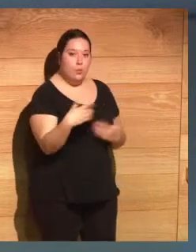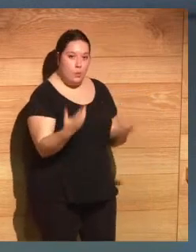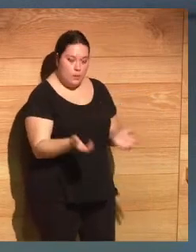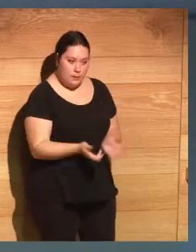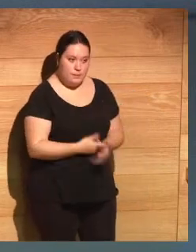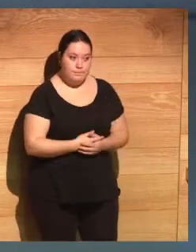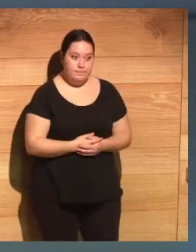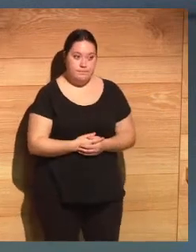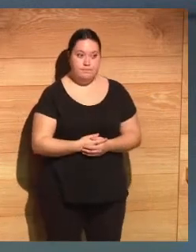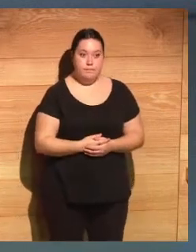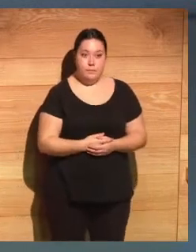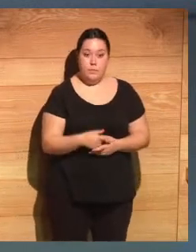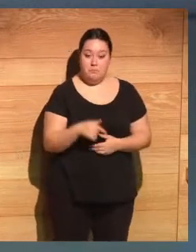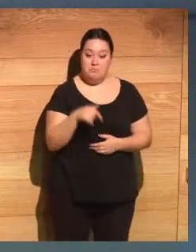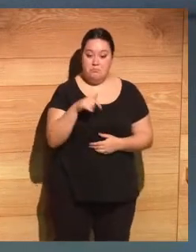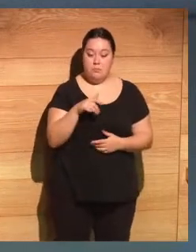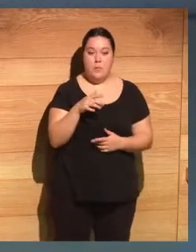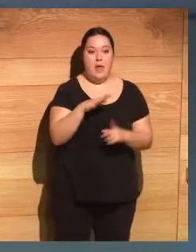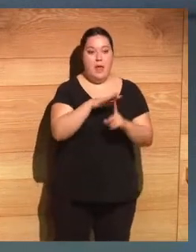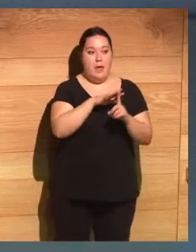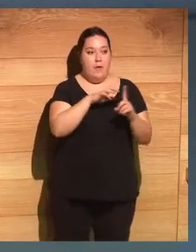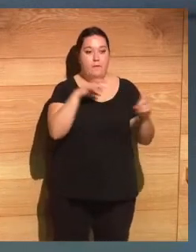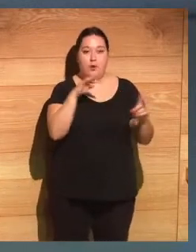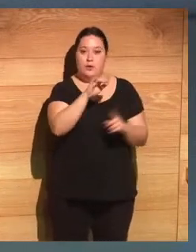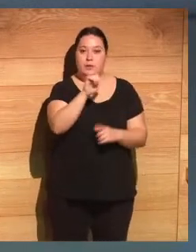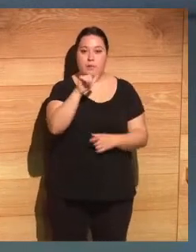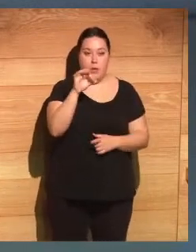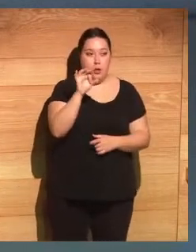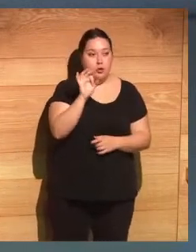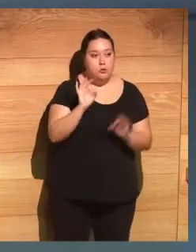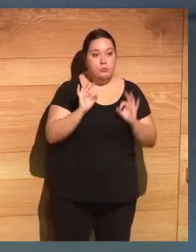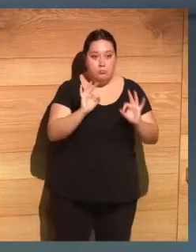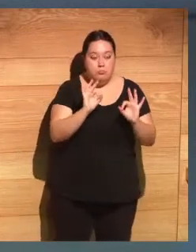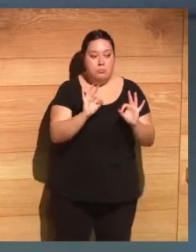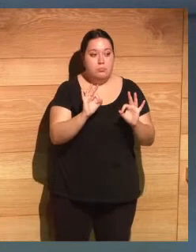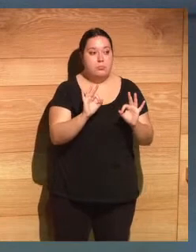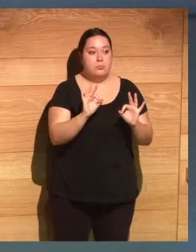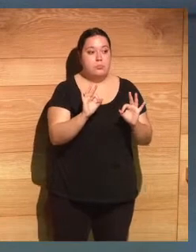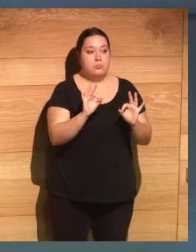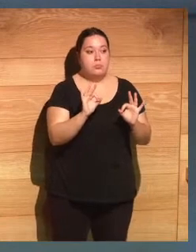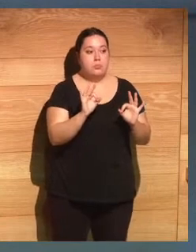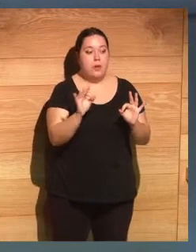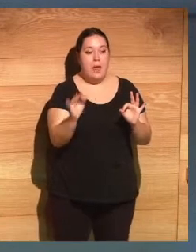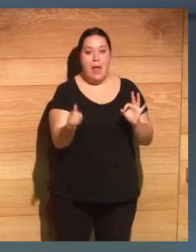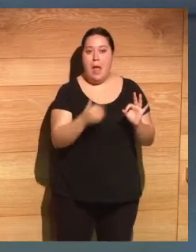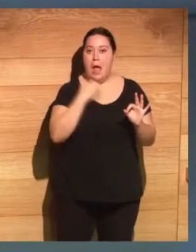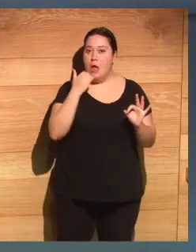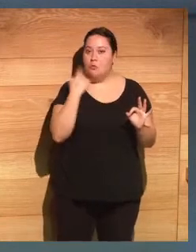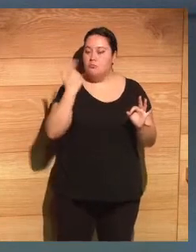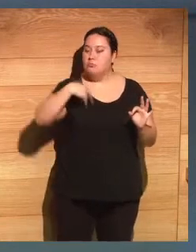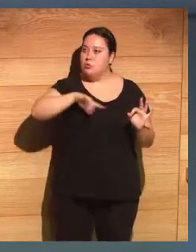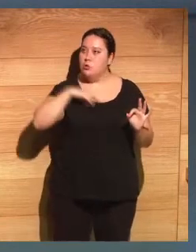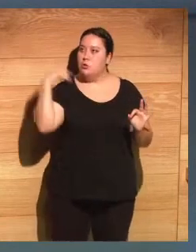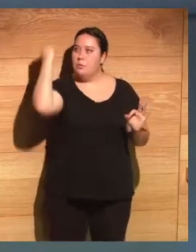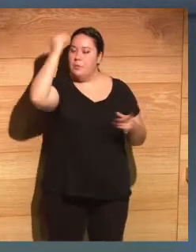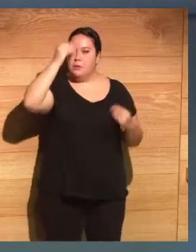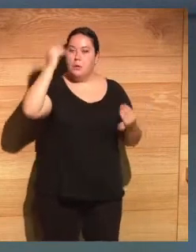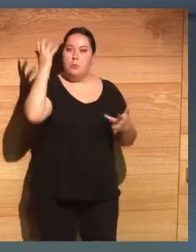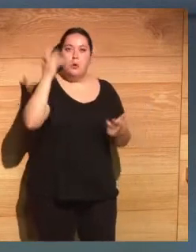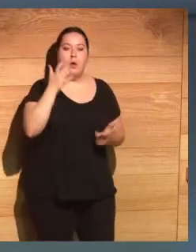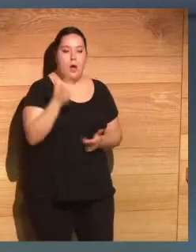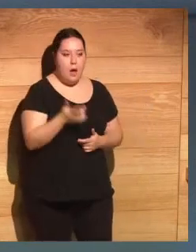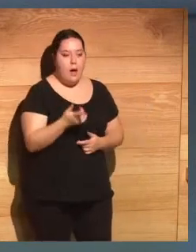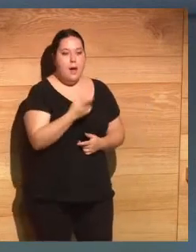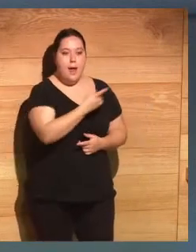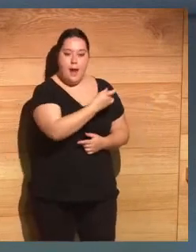Y de todo esto va el foro Telos y también de algo que creemos que cada vez es más necesario